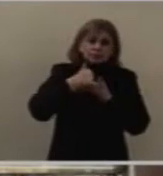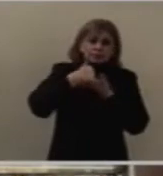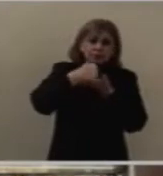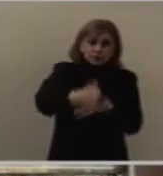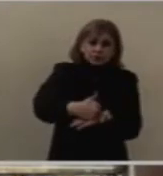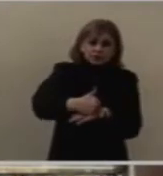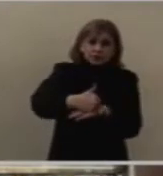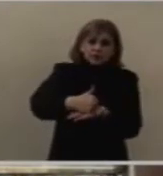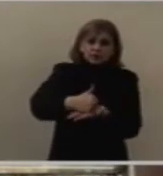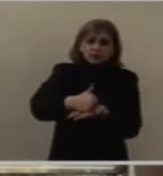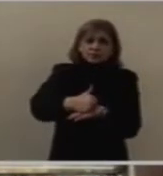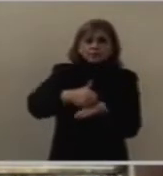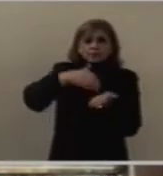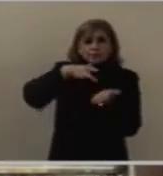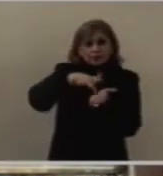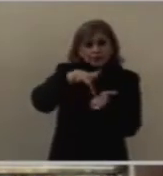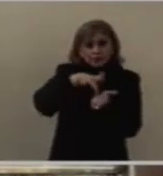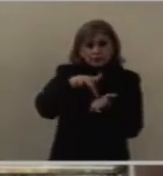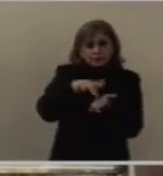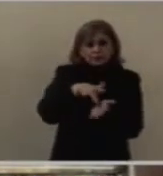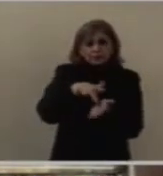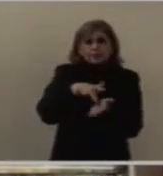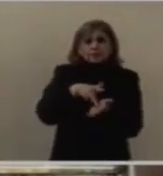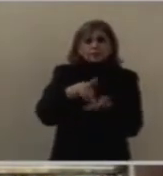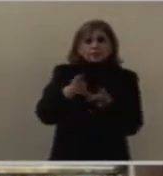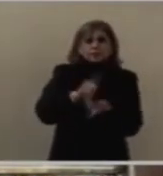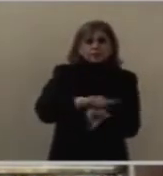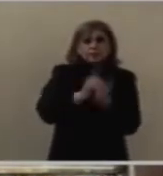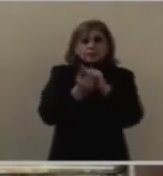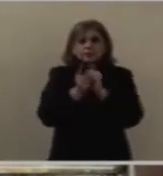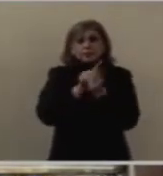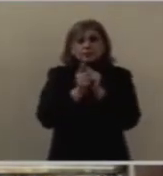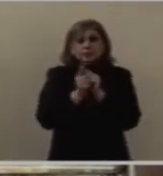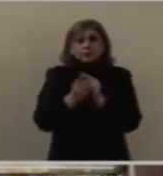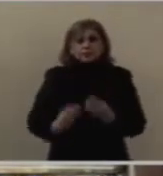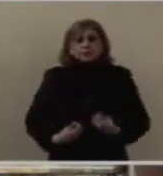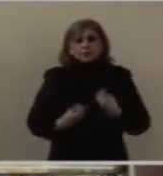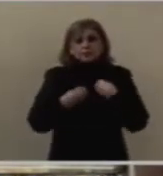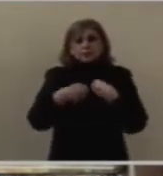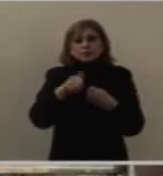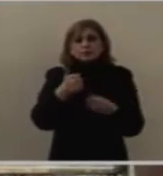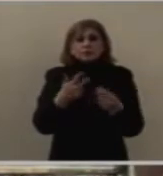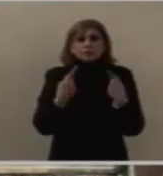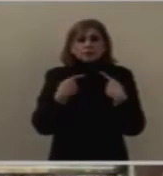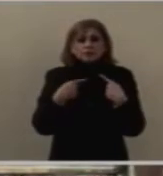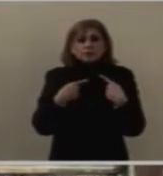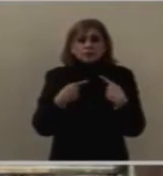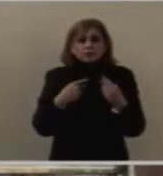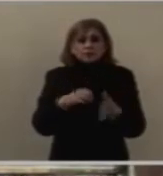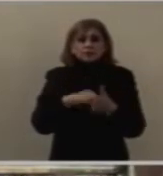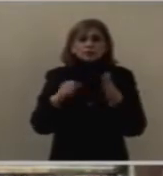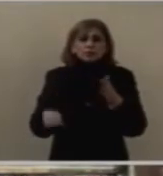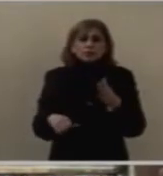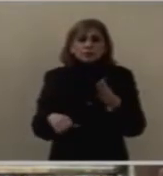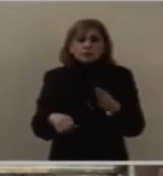convivencia, compartir la vida. Cuando un hermano llora